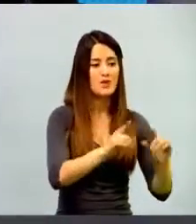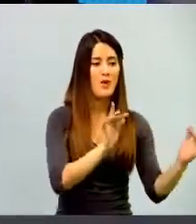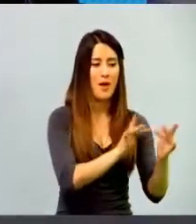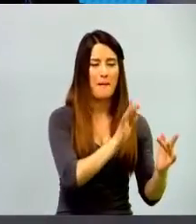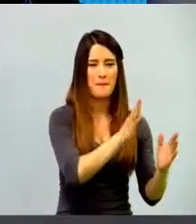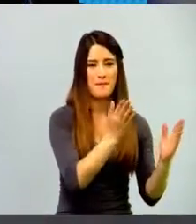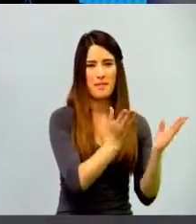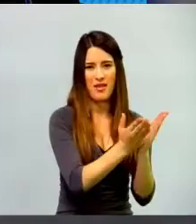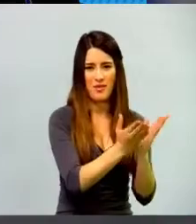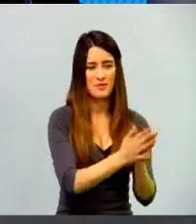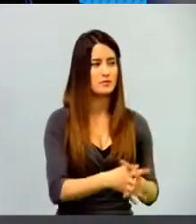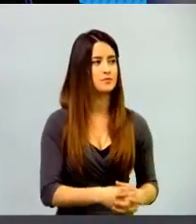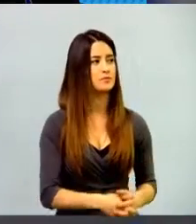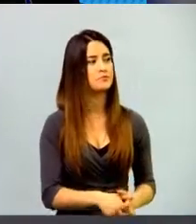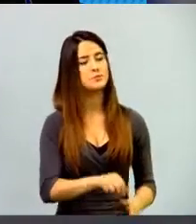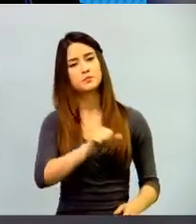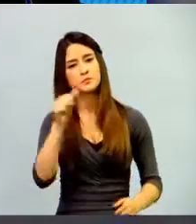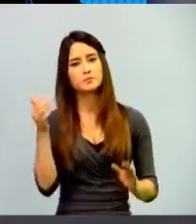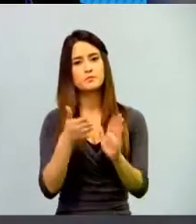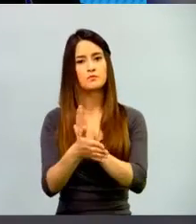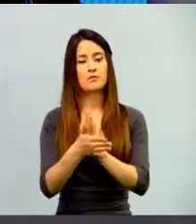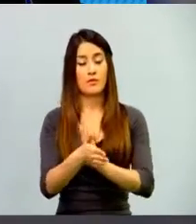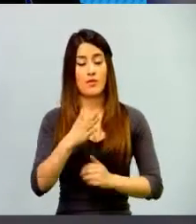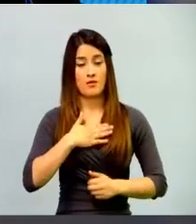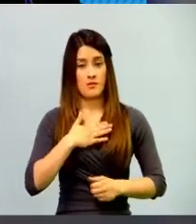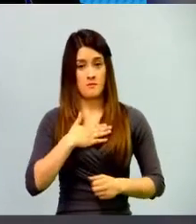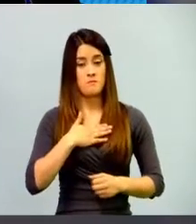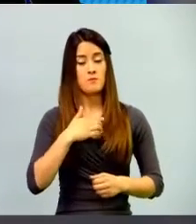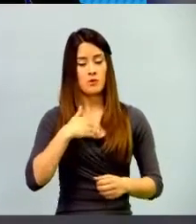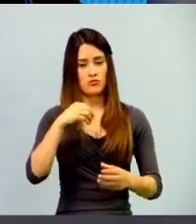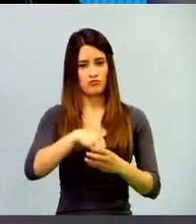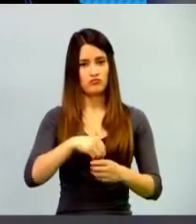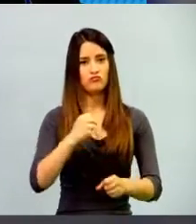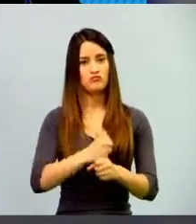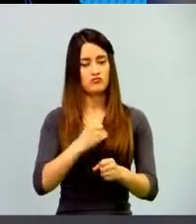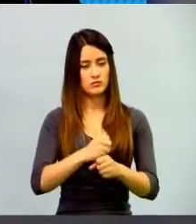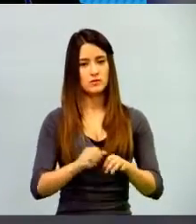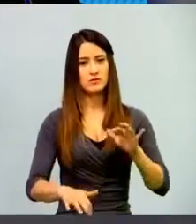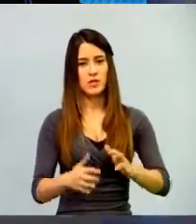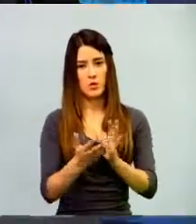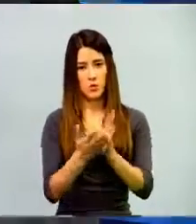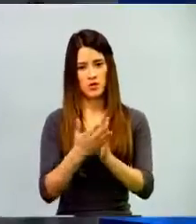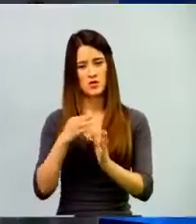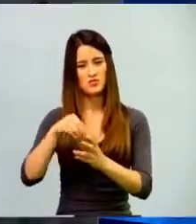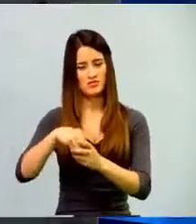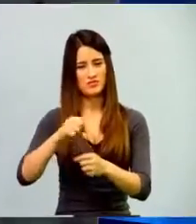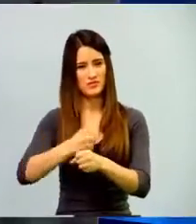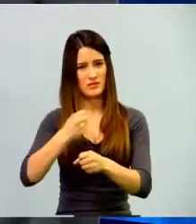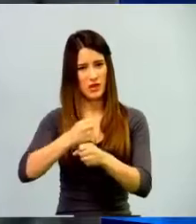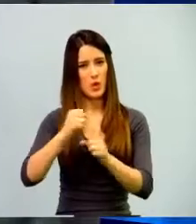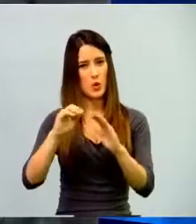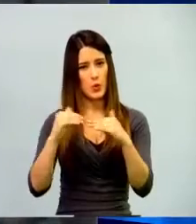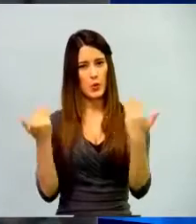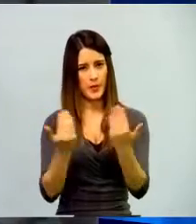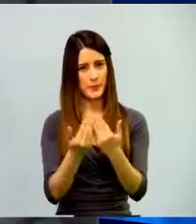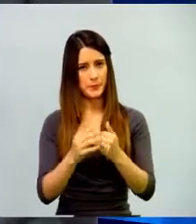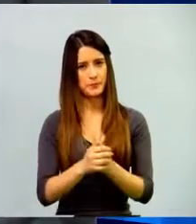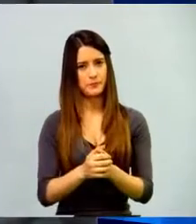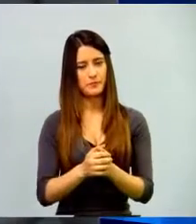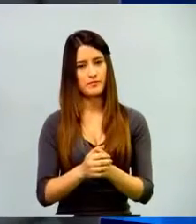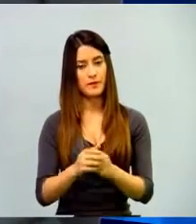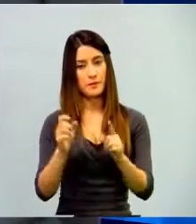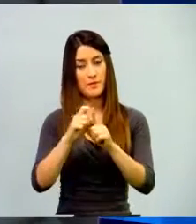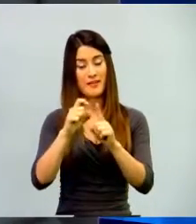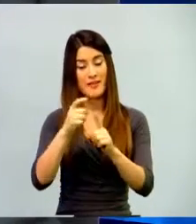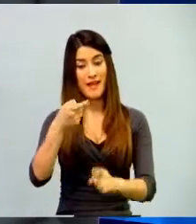que soy docente de un colegio aquí en Bogotá de la Secretaría de Educación, la gamificación me trae una palabra y es